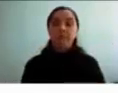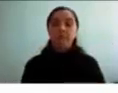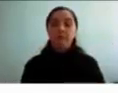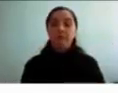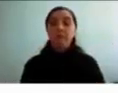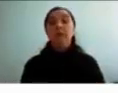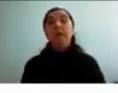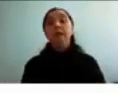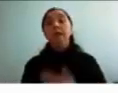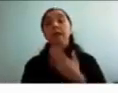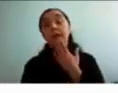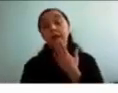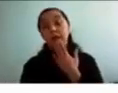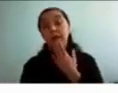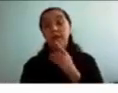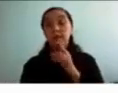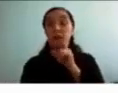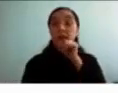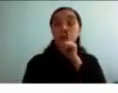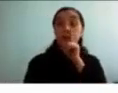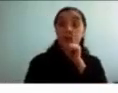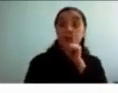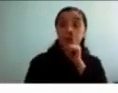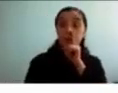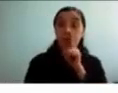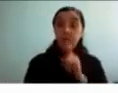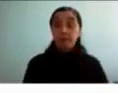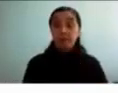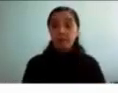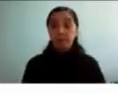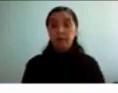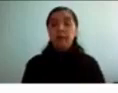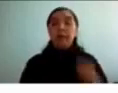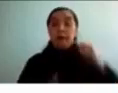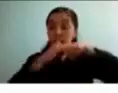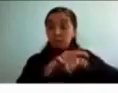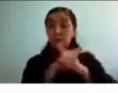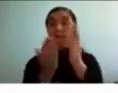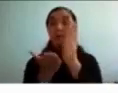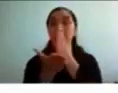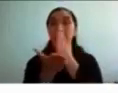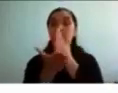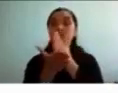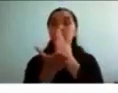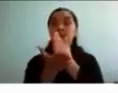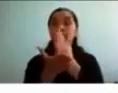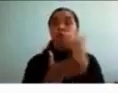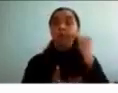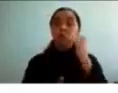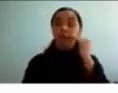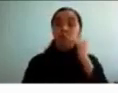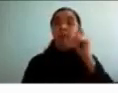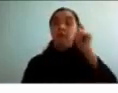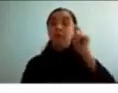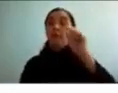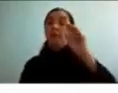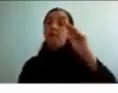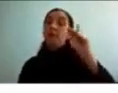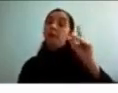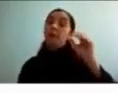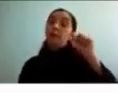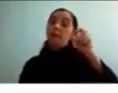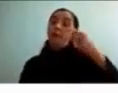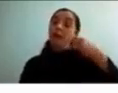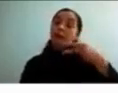tendríamos la intervención escolar en los niños con TDAH donde los principales desafíos serían